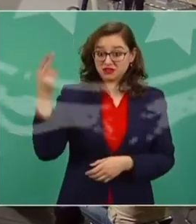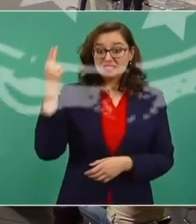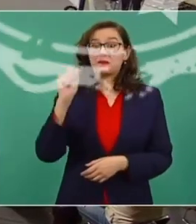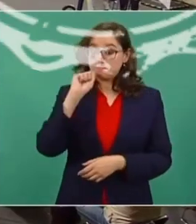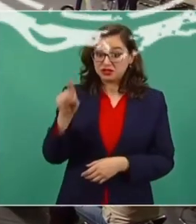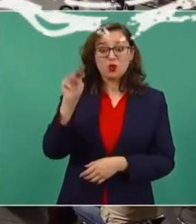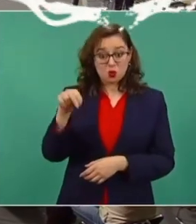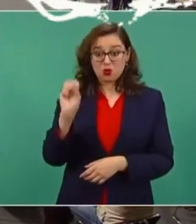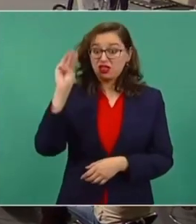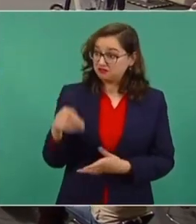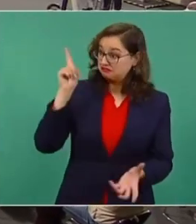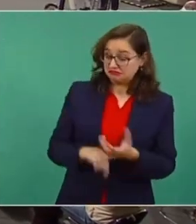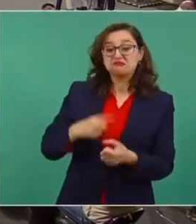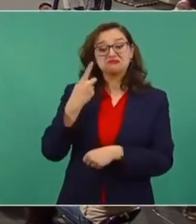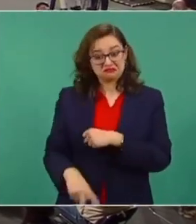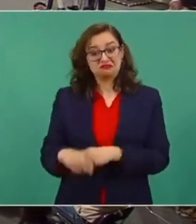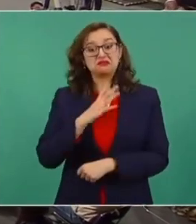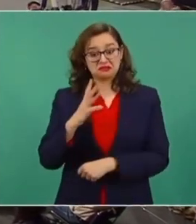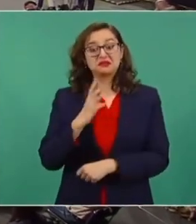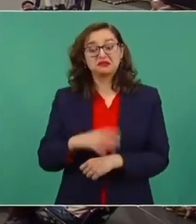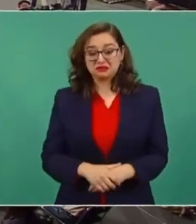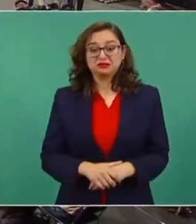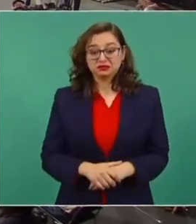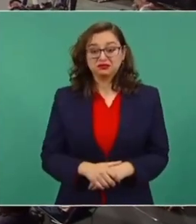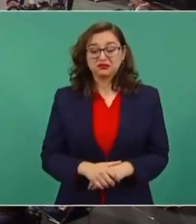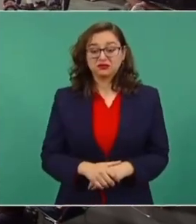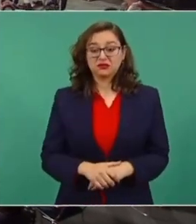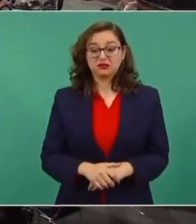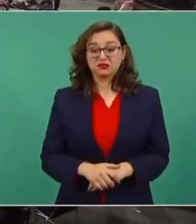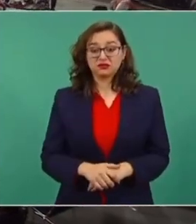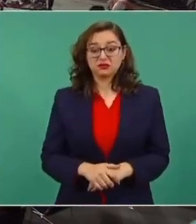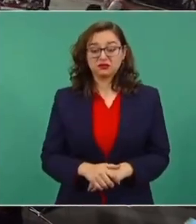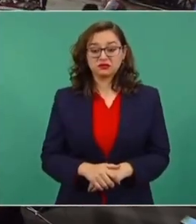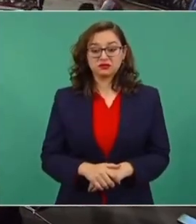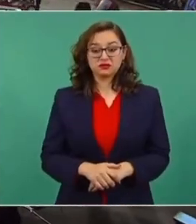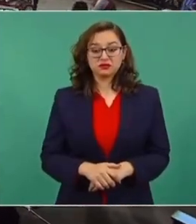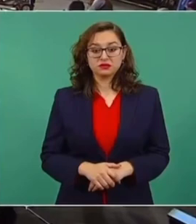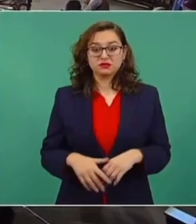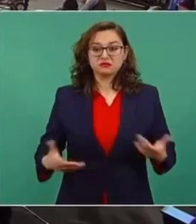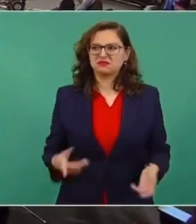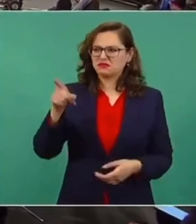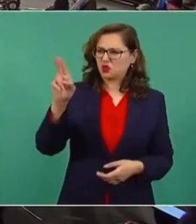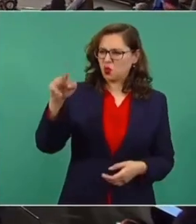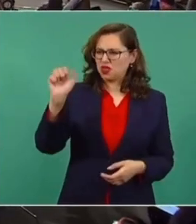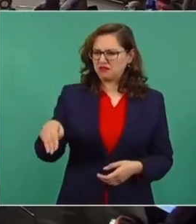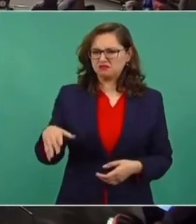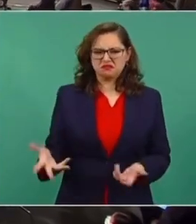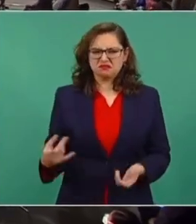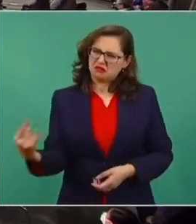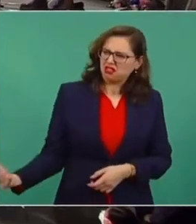Hasta la UNAM se volvió individualista,